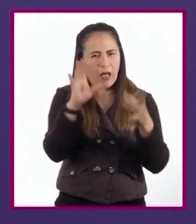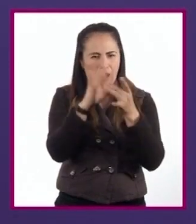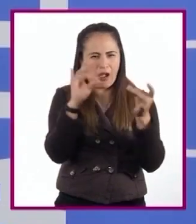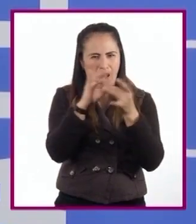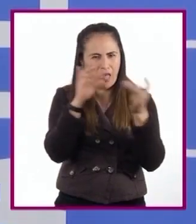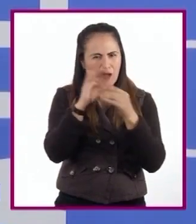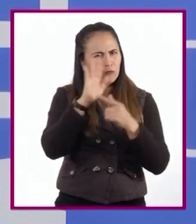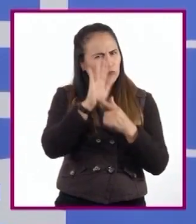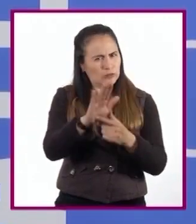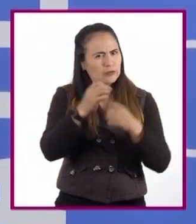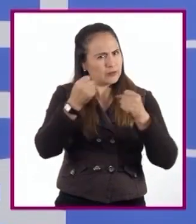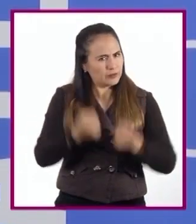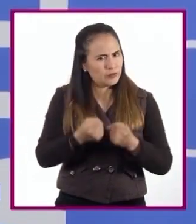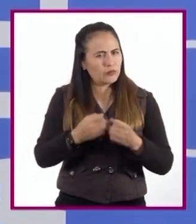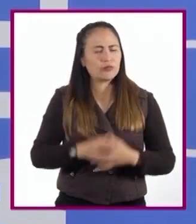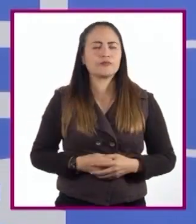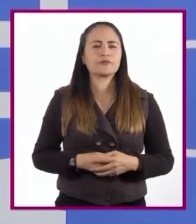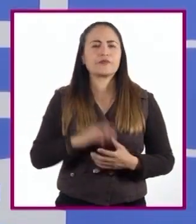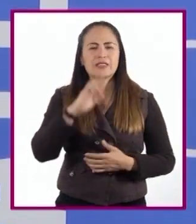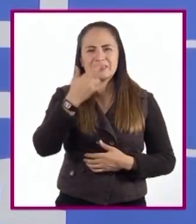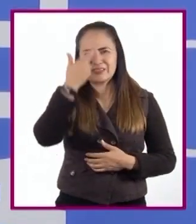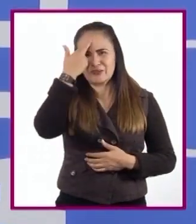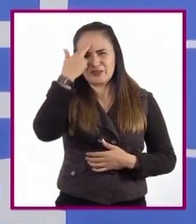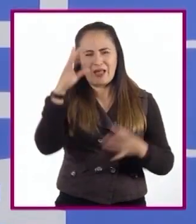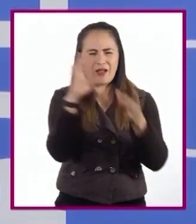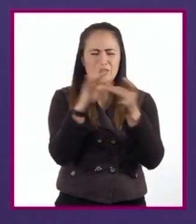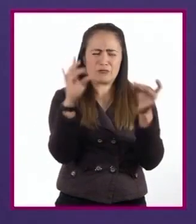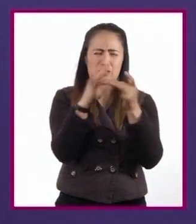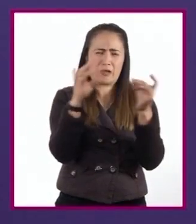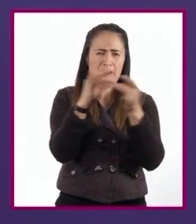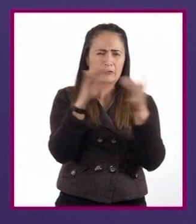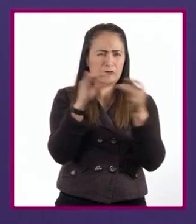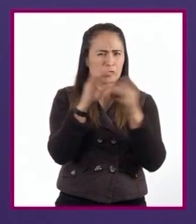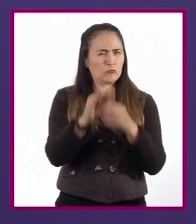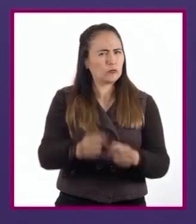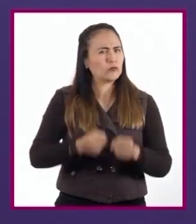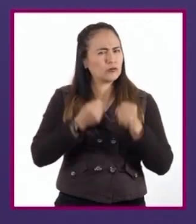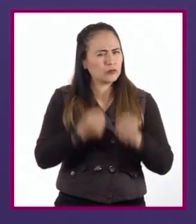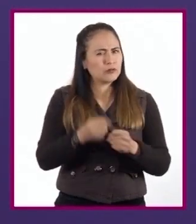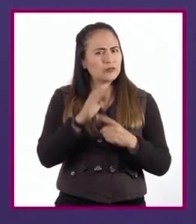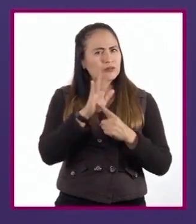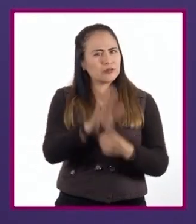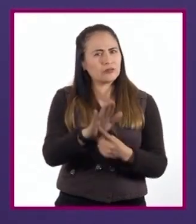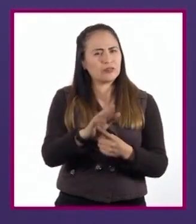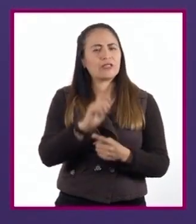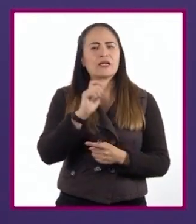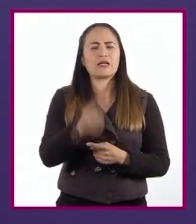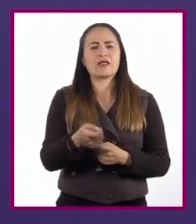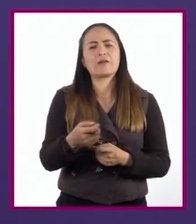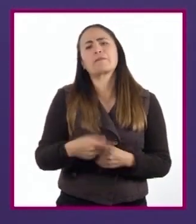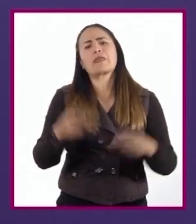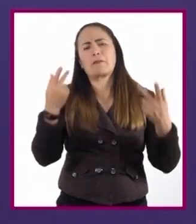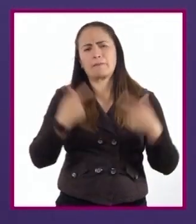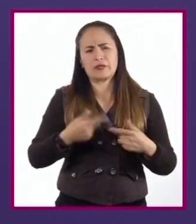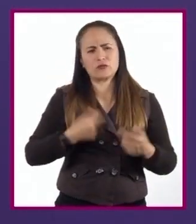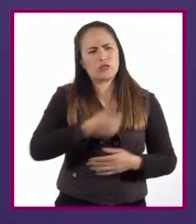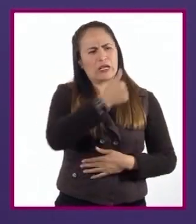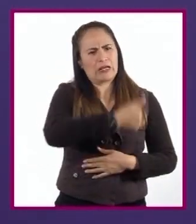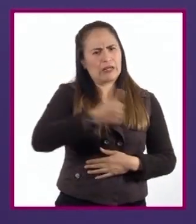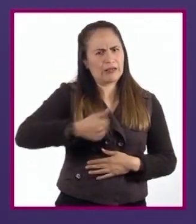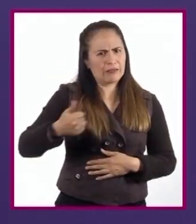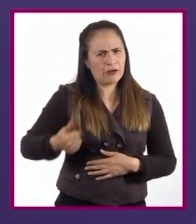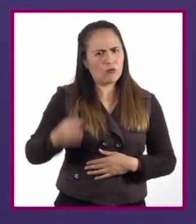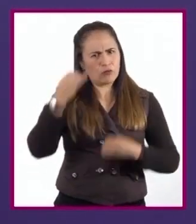argumentos. Recordemos que los argumentos sólidos también se propician gracias a la capacidad que tenemos para